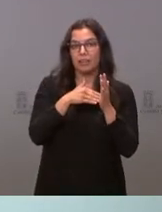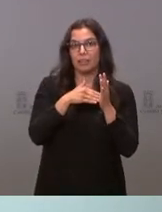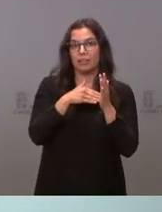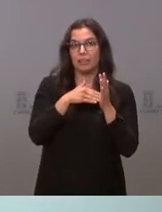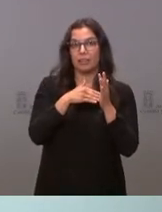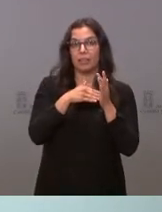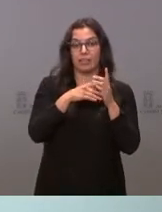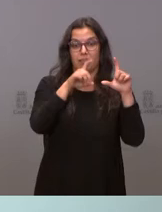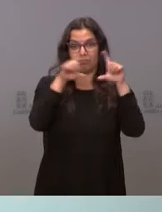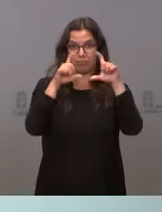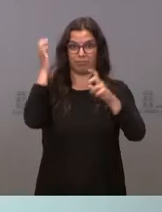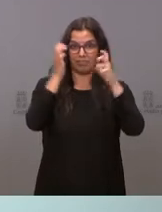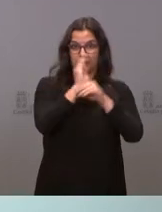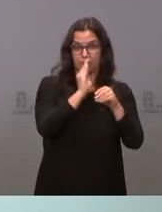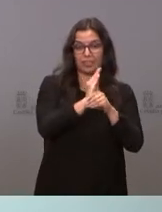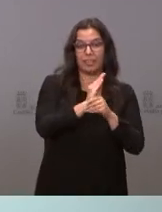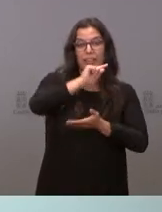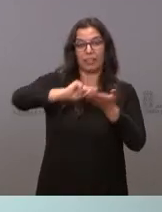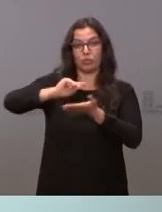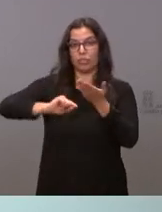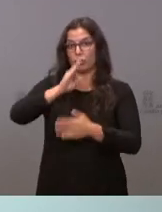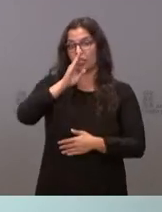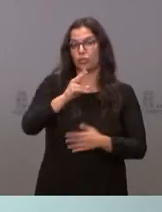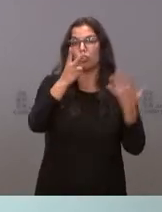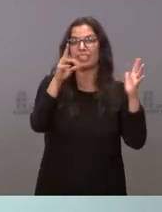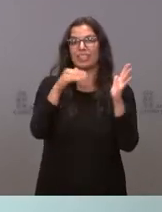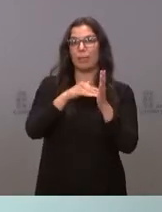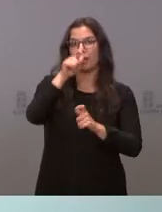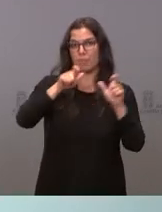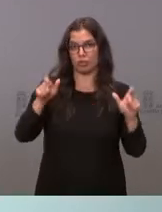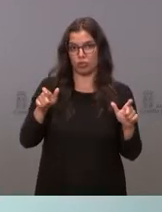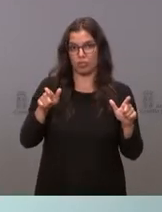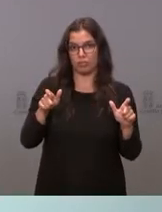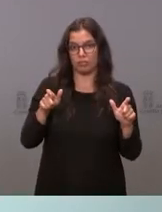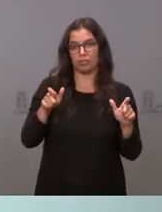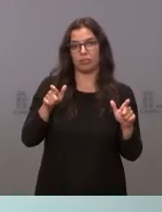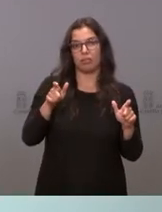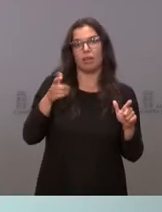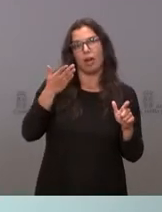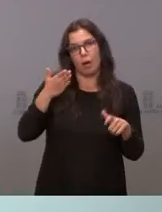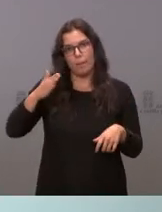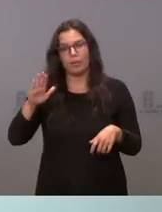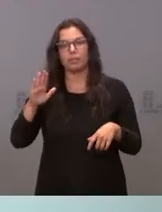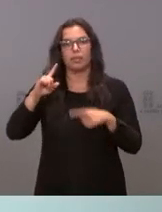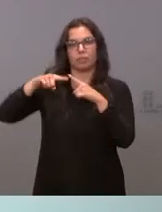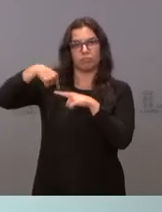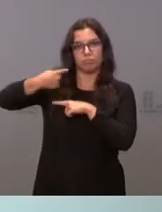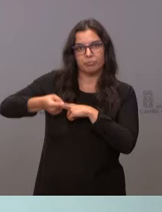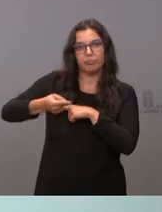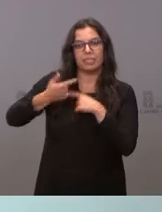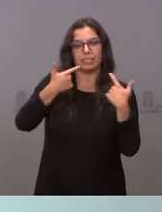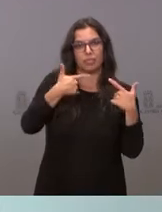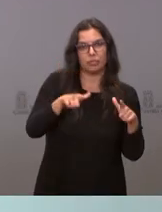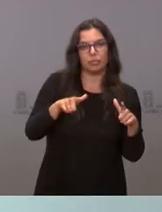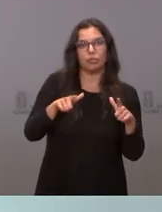dan empleo directo a 70.000 personas, sin contar todo lo que supone ese sector